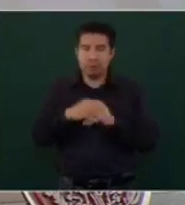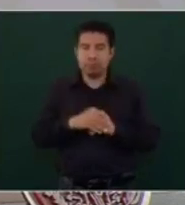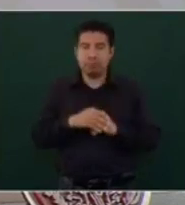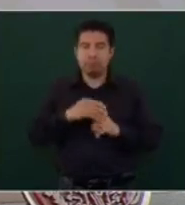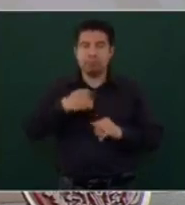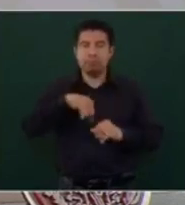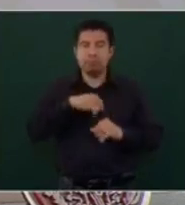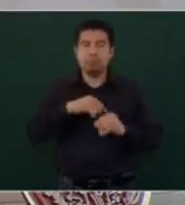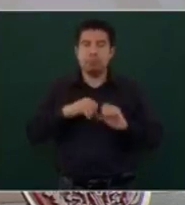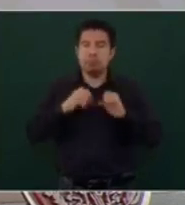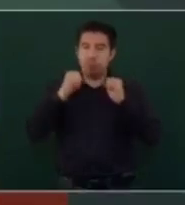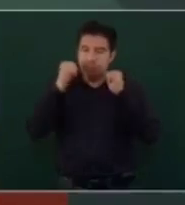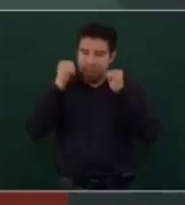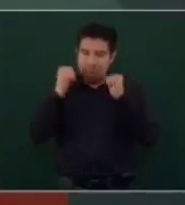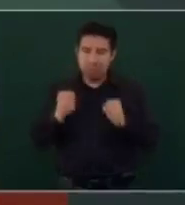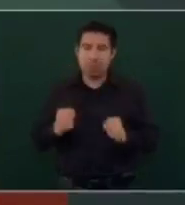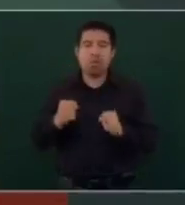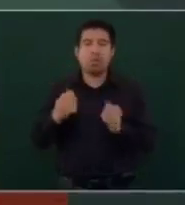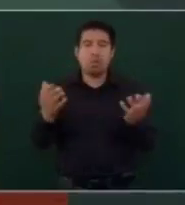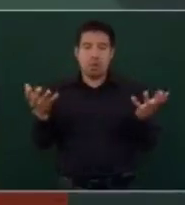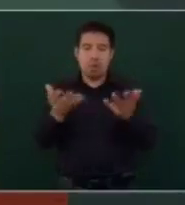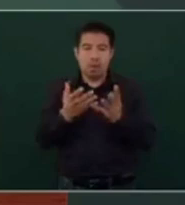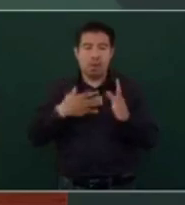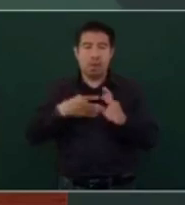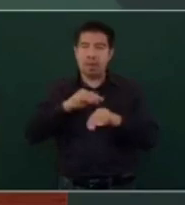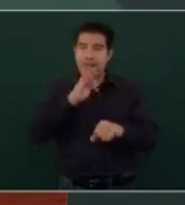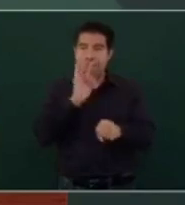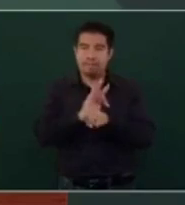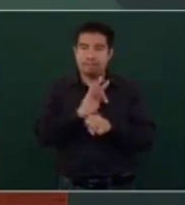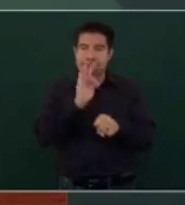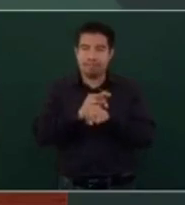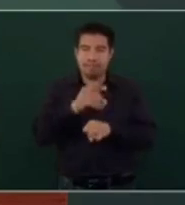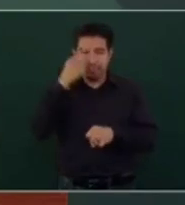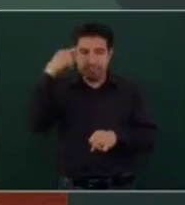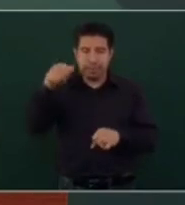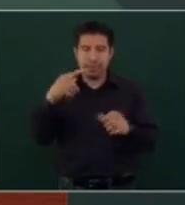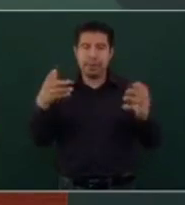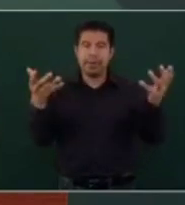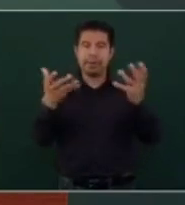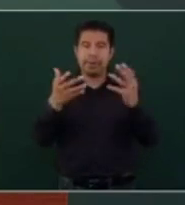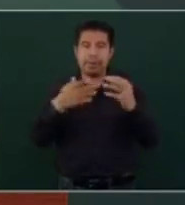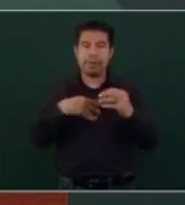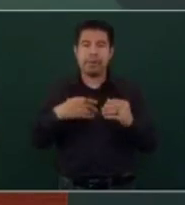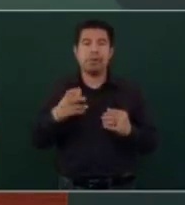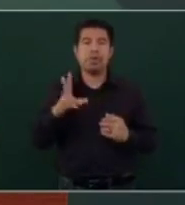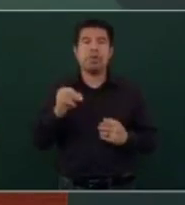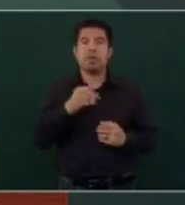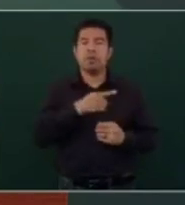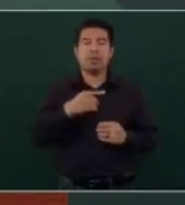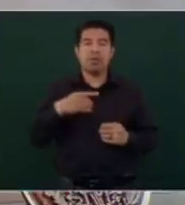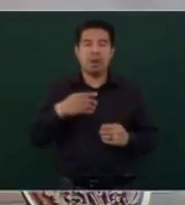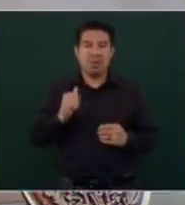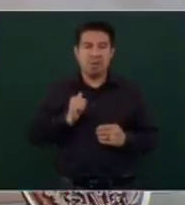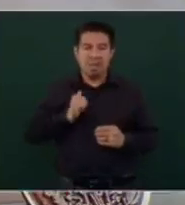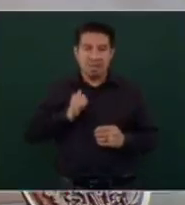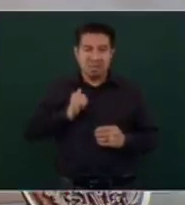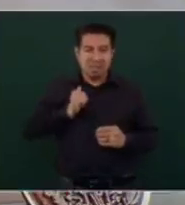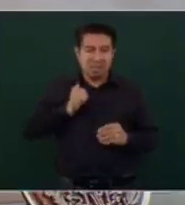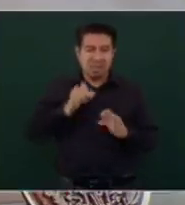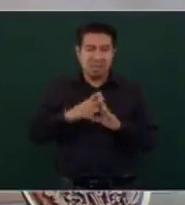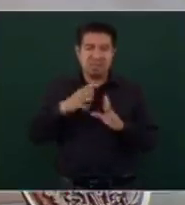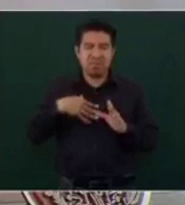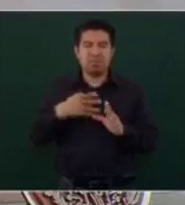totalmente a favor de que no haya impunidad y que se aclare